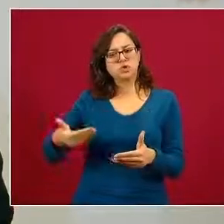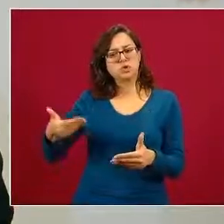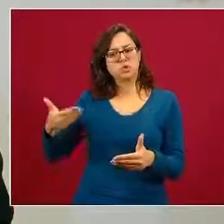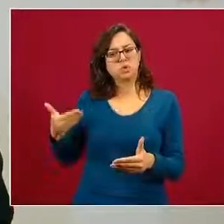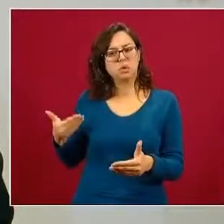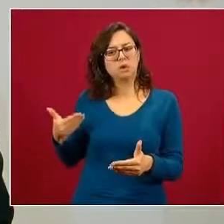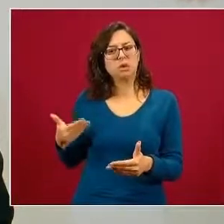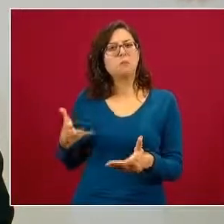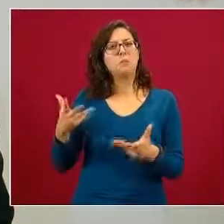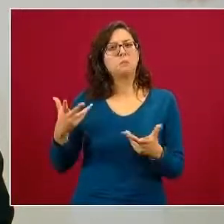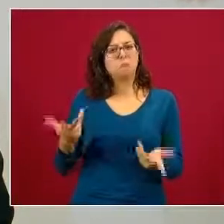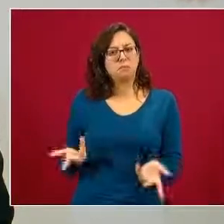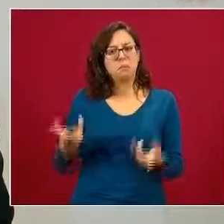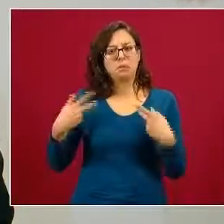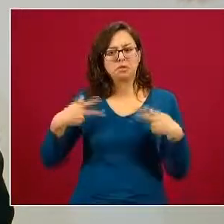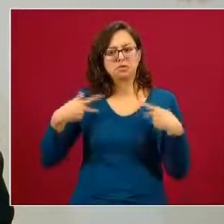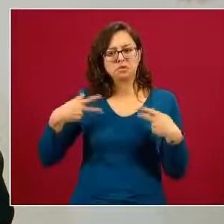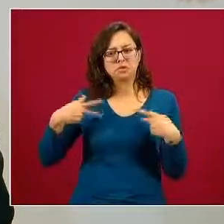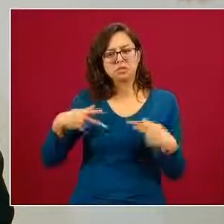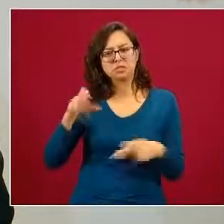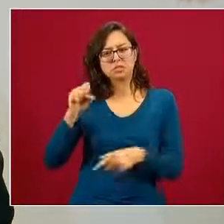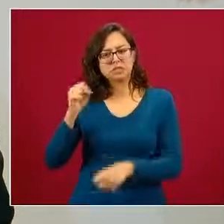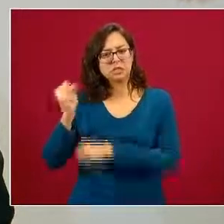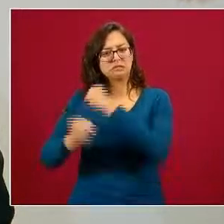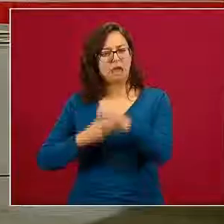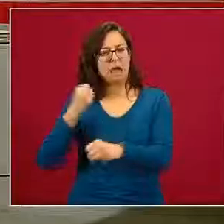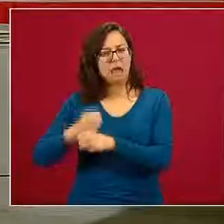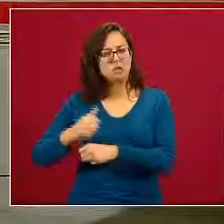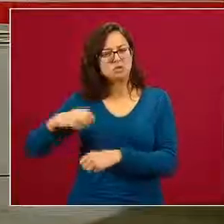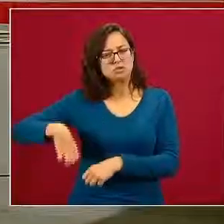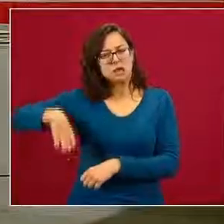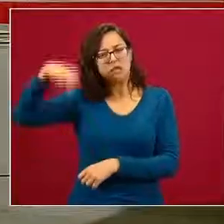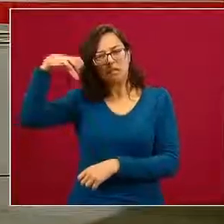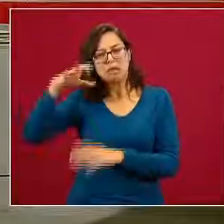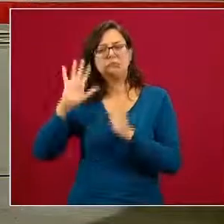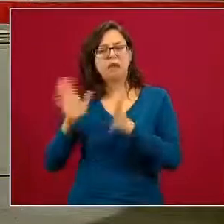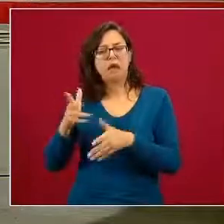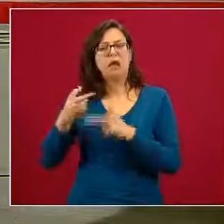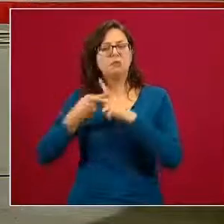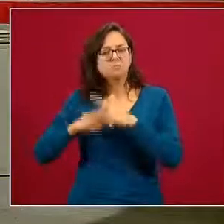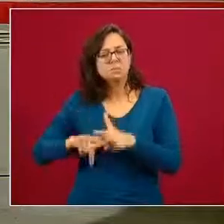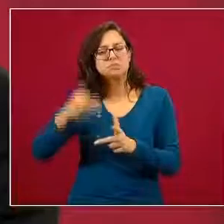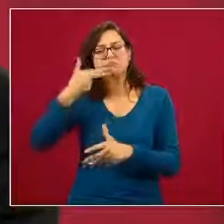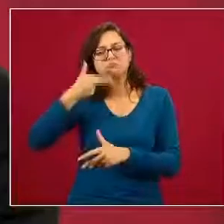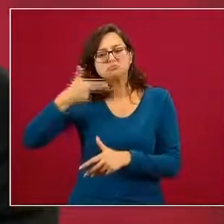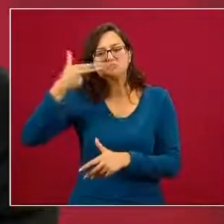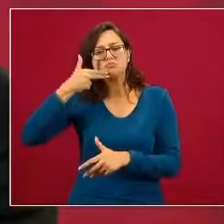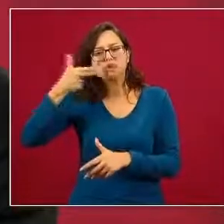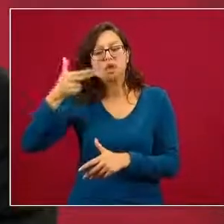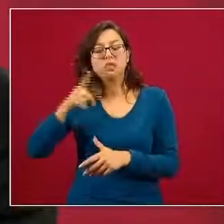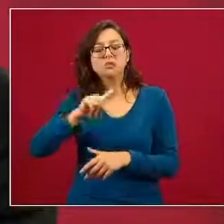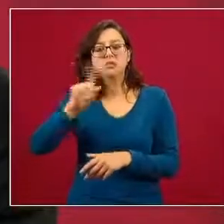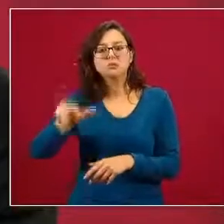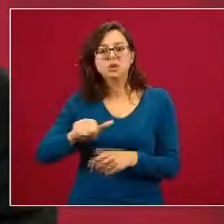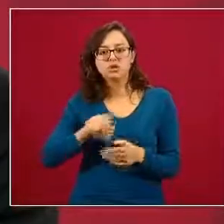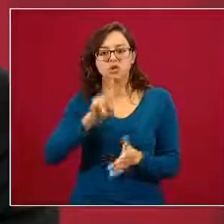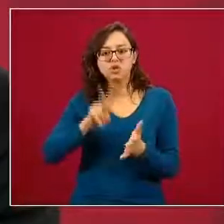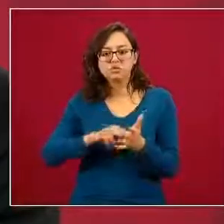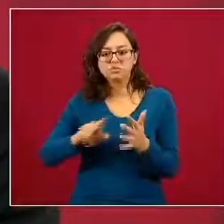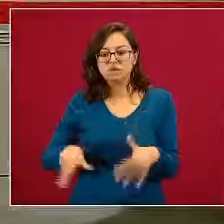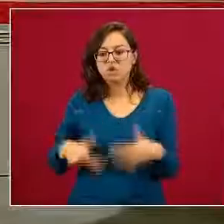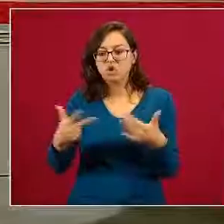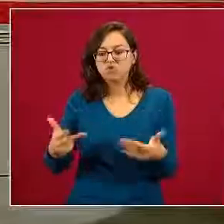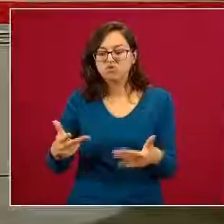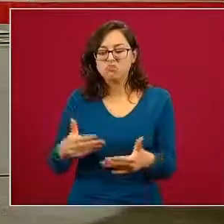alta en los adultos mayores después de 60 años y por ahí de esos años se cambió a que la tasa más alta es